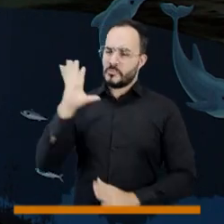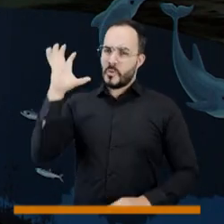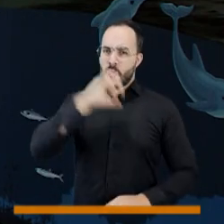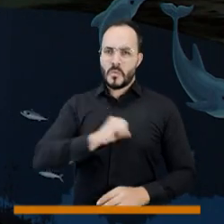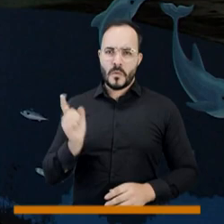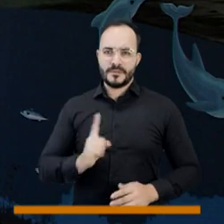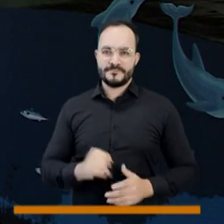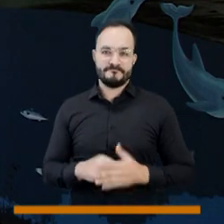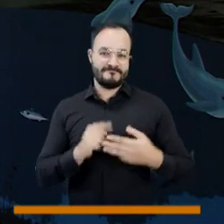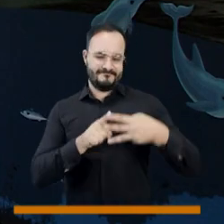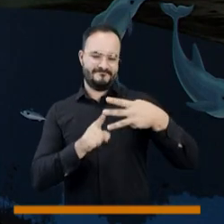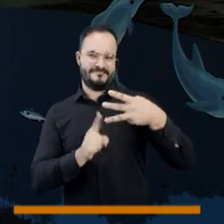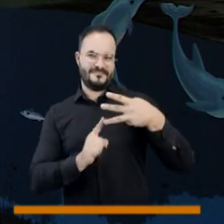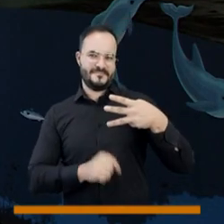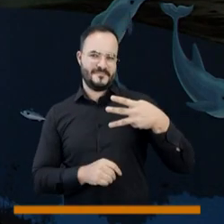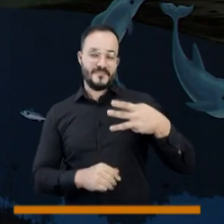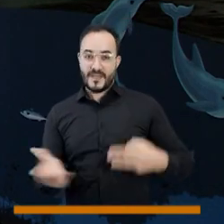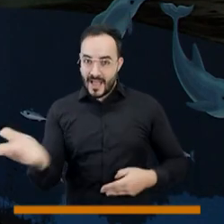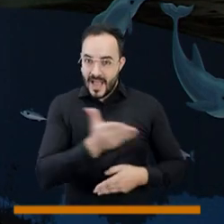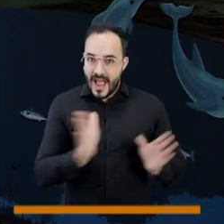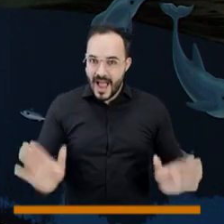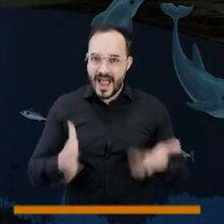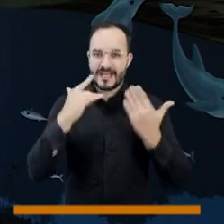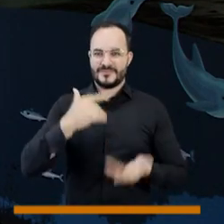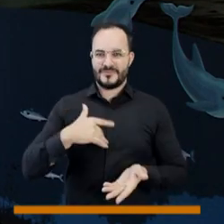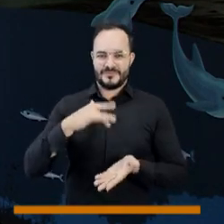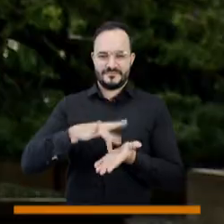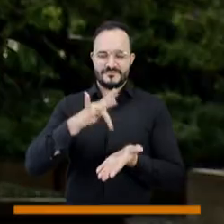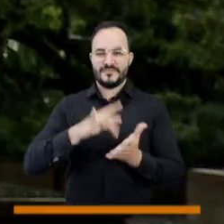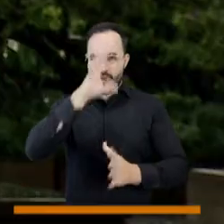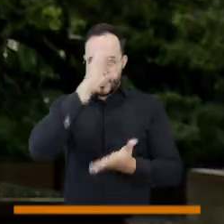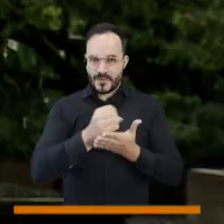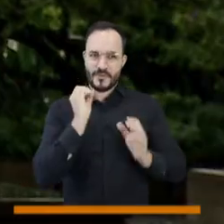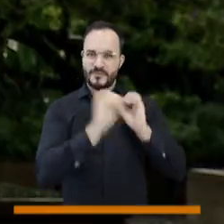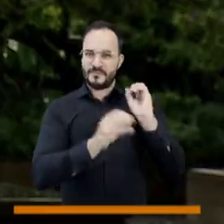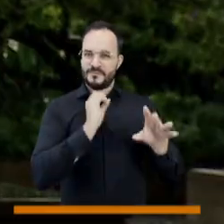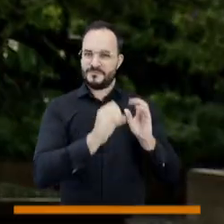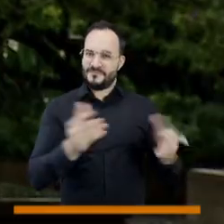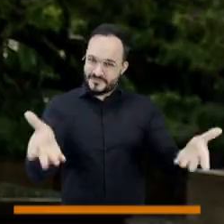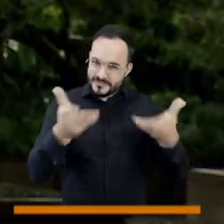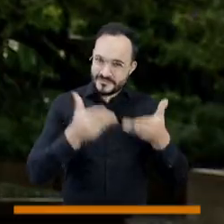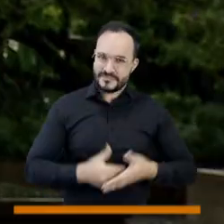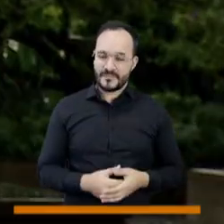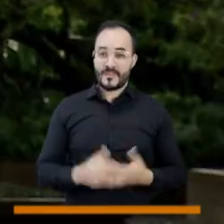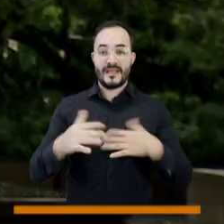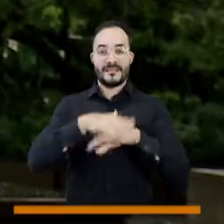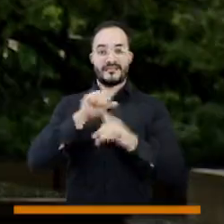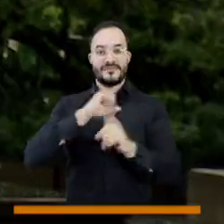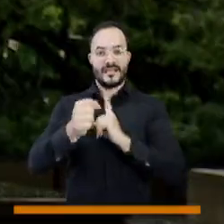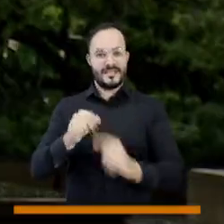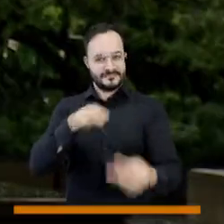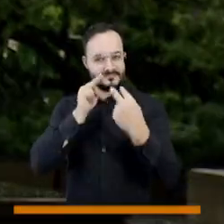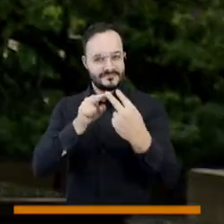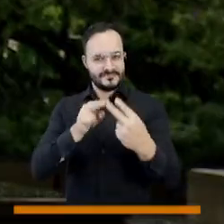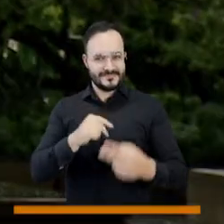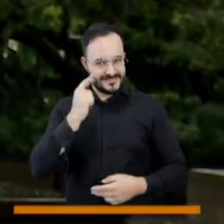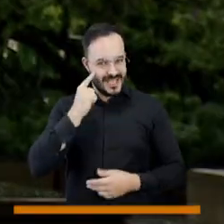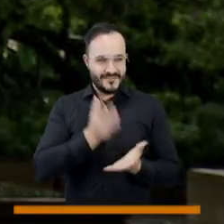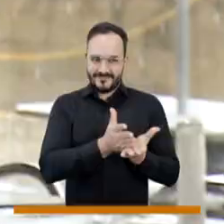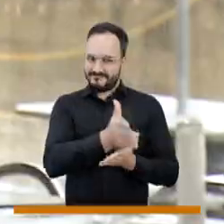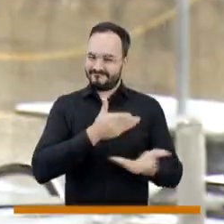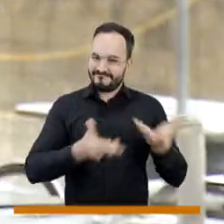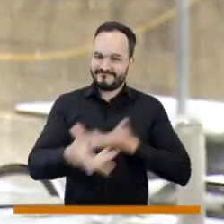participar porque en de frente a la gente, ustedes tienen la voz, así que los esperamos en las redes sociales donde la discusión nunca para.